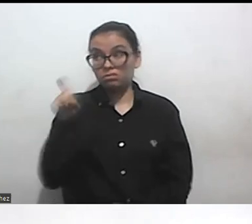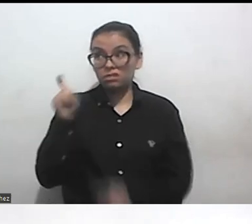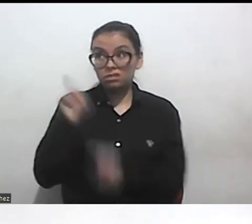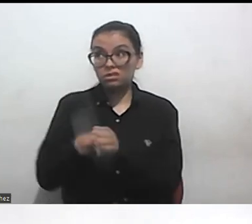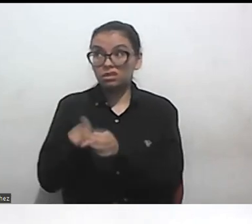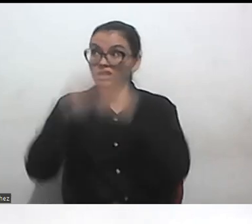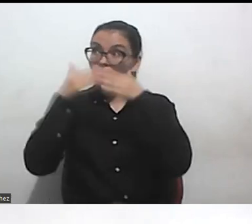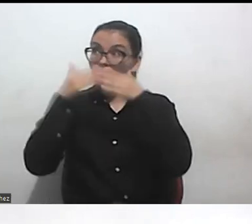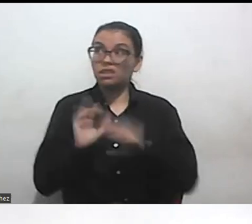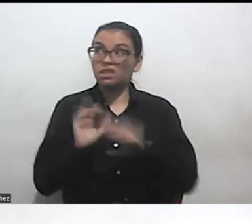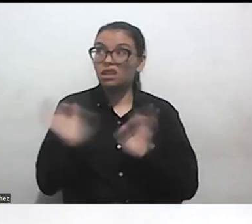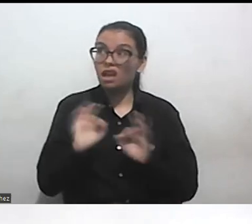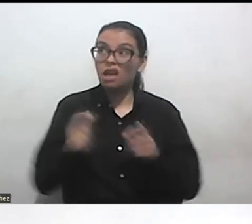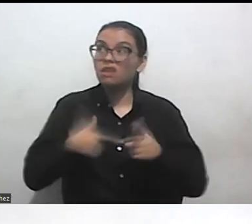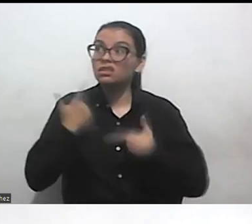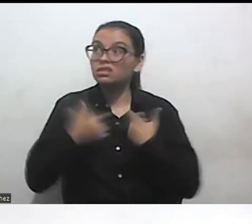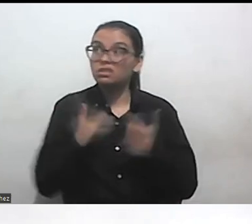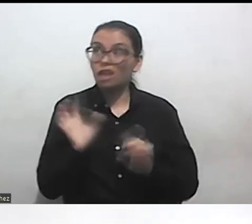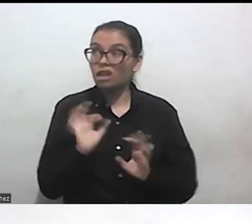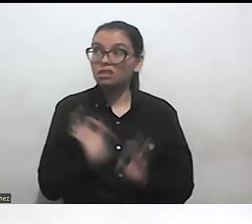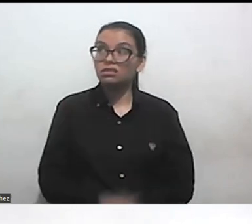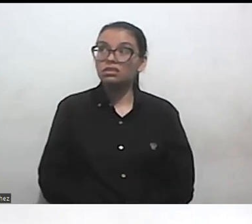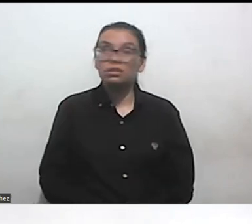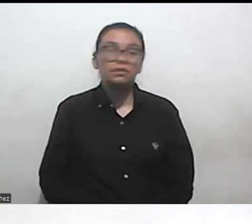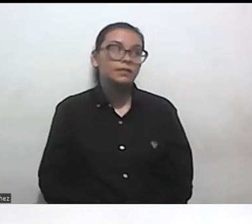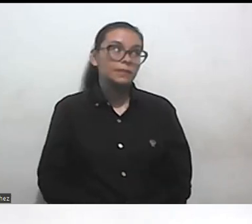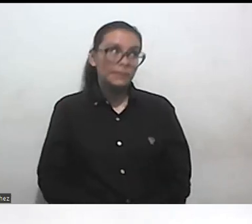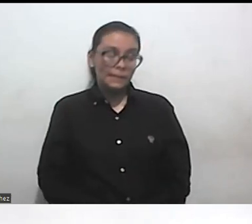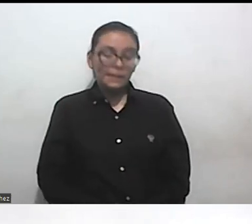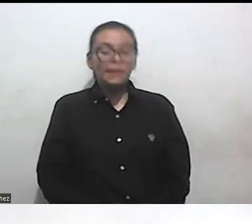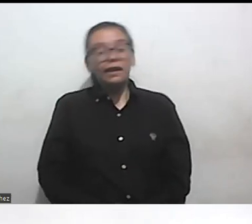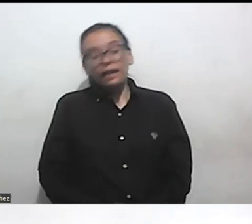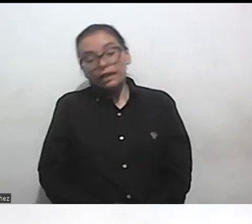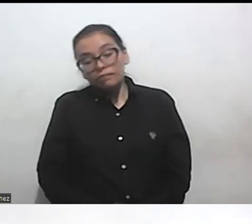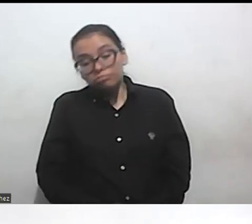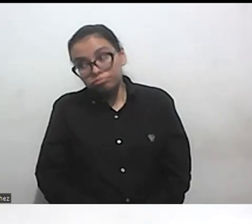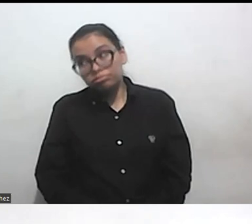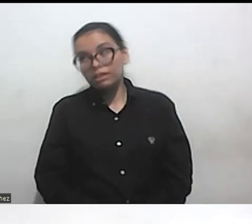esas conversaciones siguen siendo difíciles de que ocurran